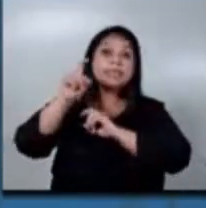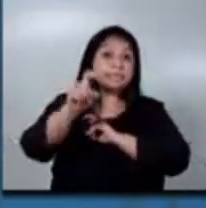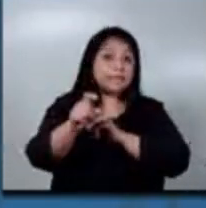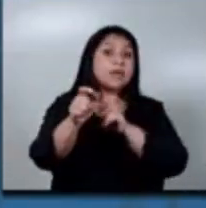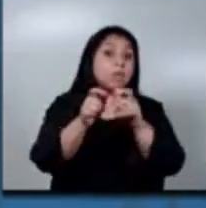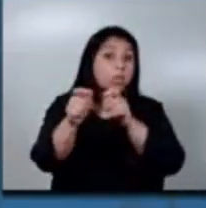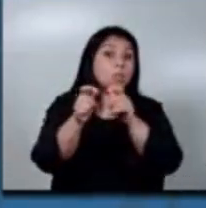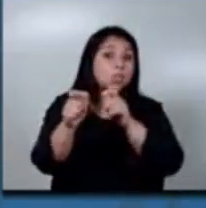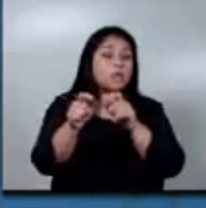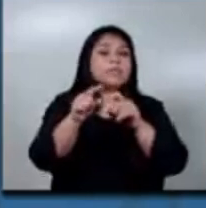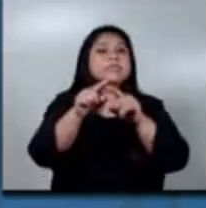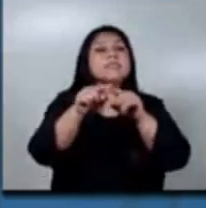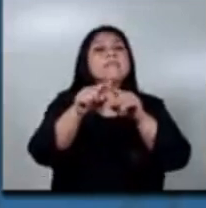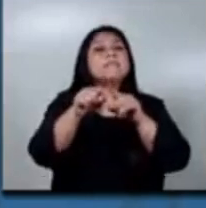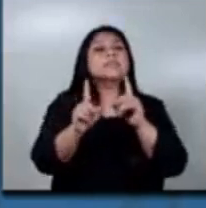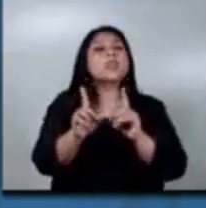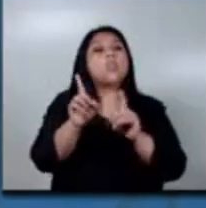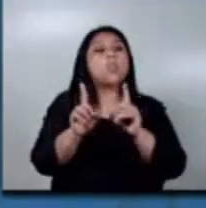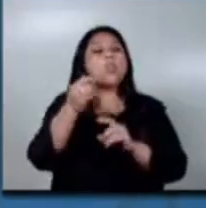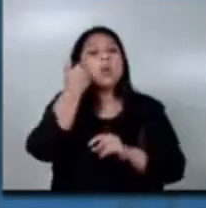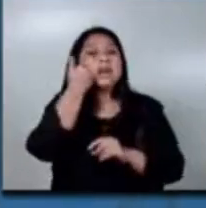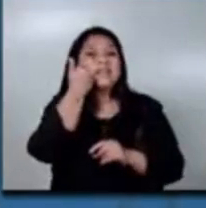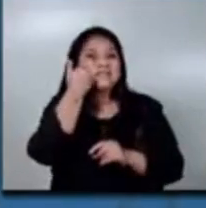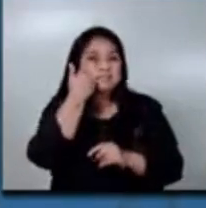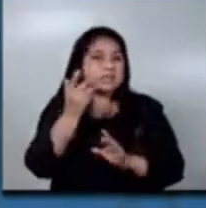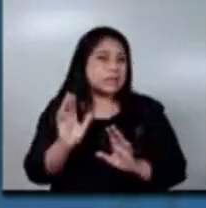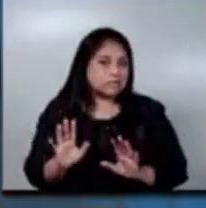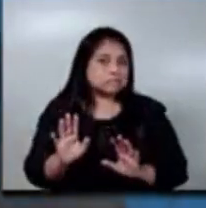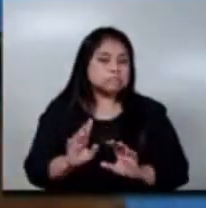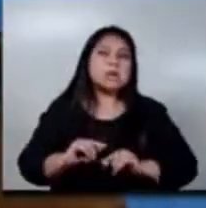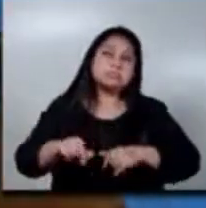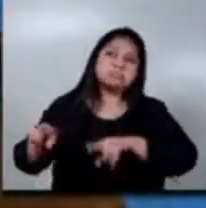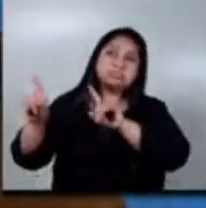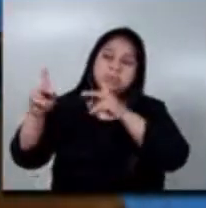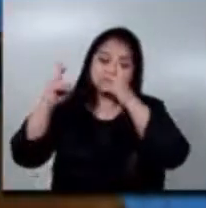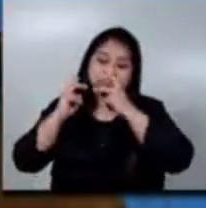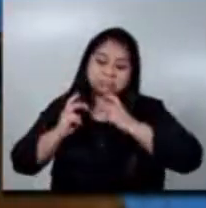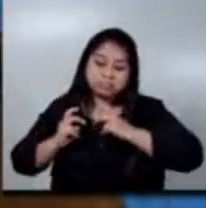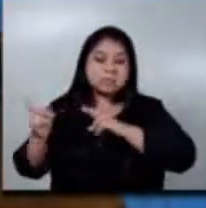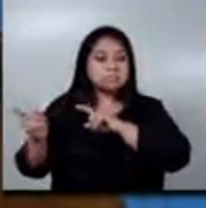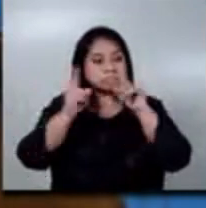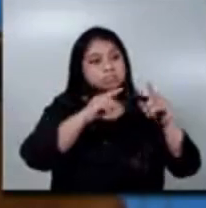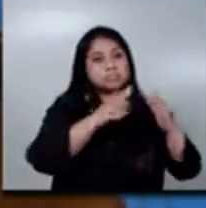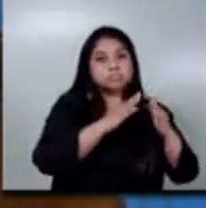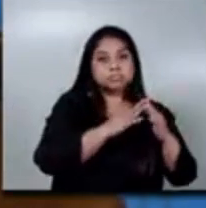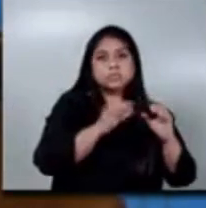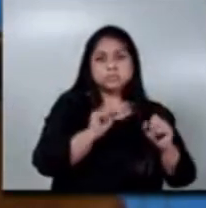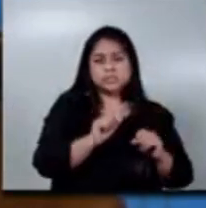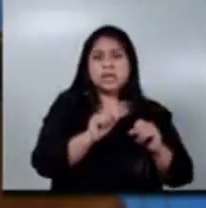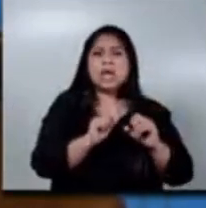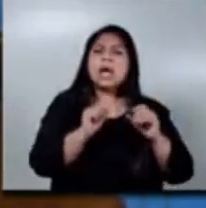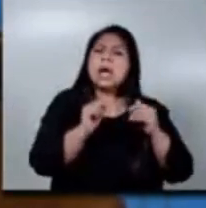dependiendo del tipo de patología que se esté tratando. Muchas veces estas van generando ciertas distrofias.